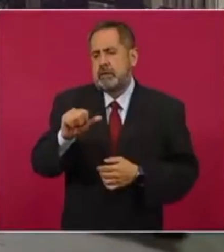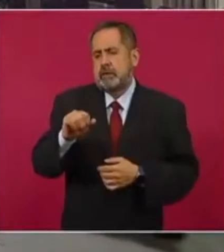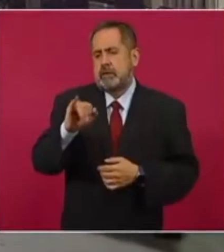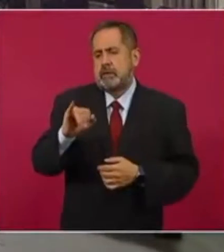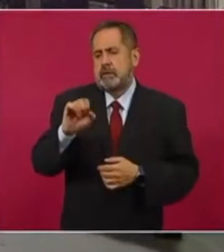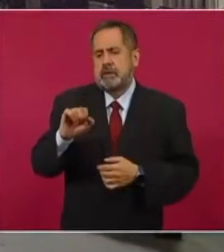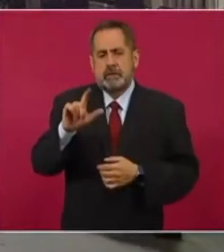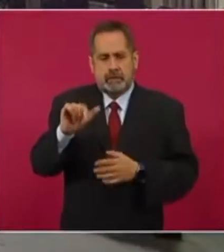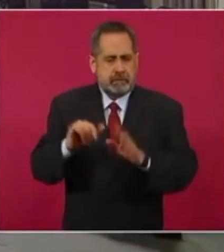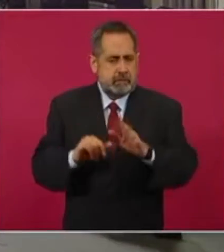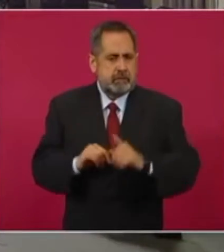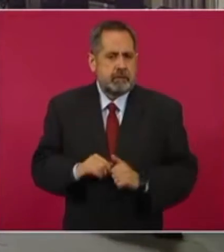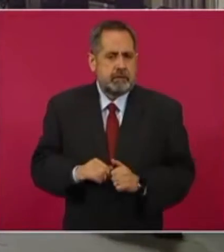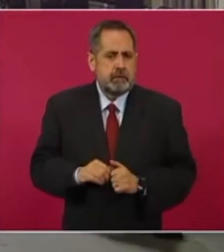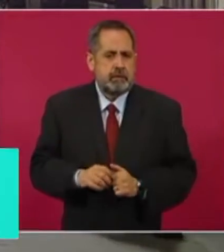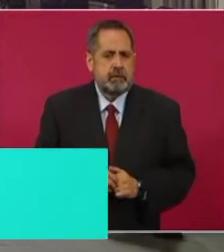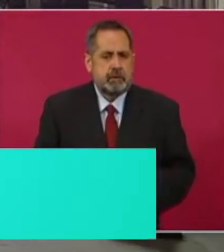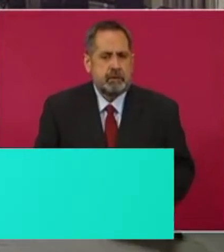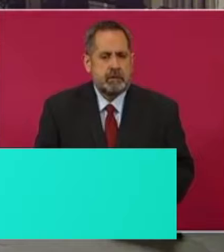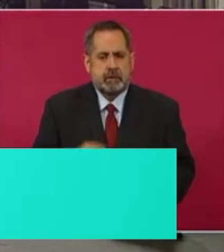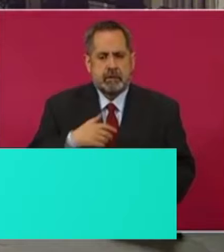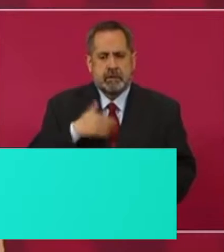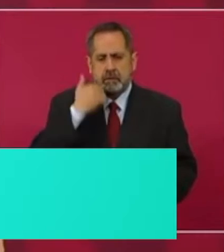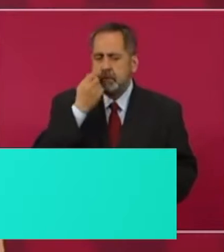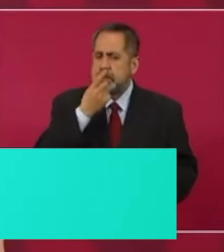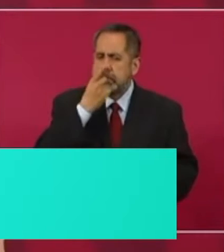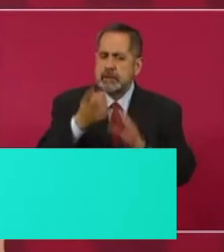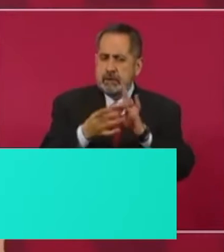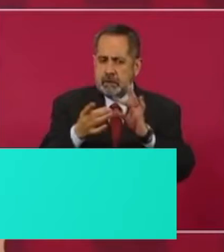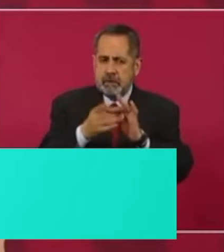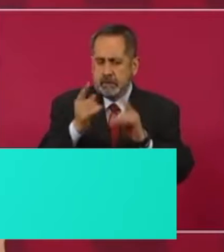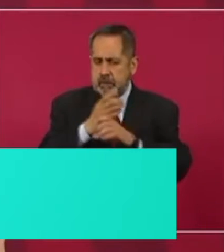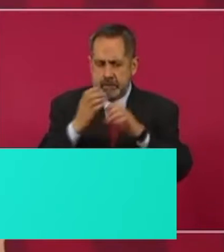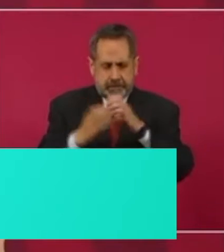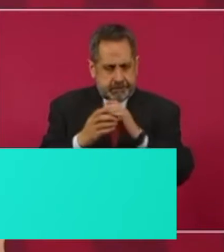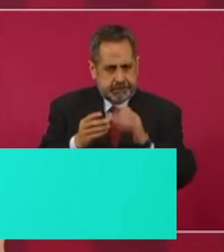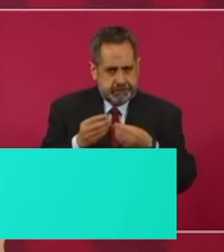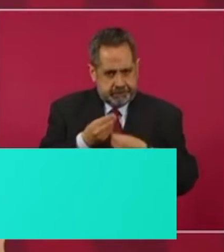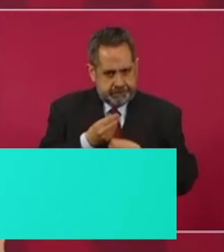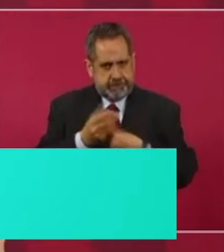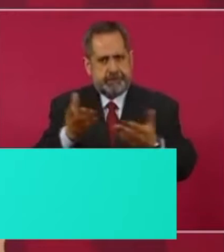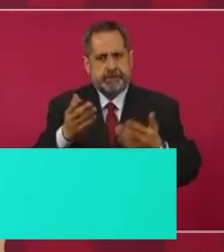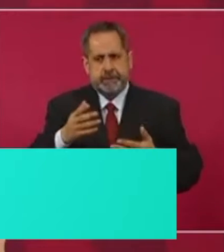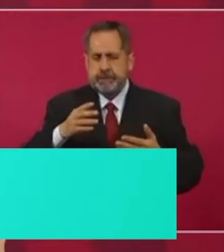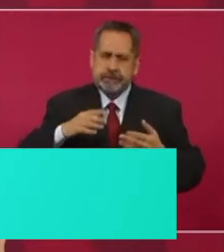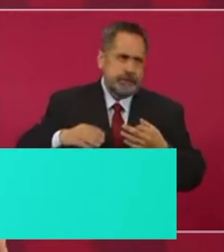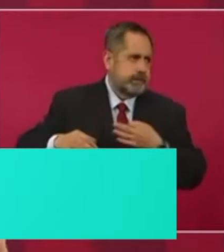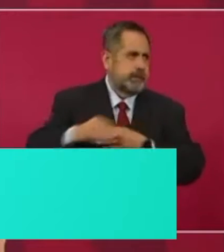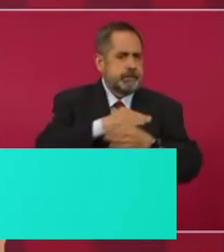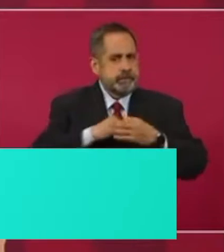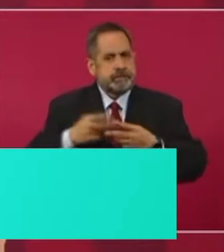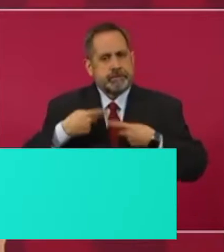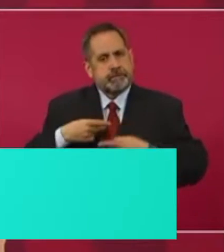Yo quiero transmitir algo a toda la gente.